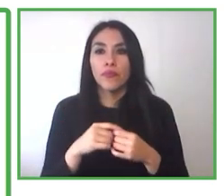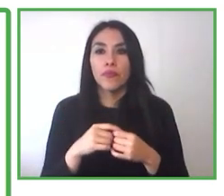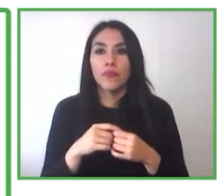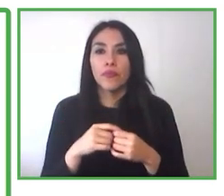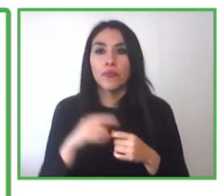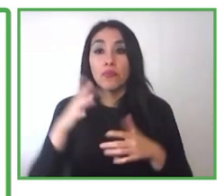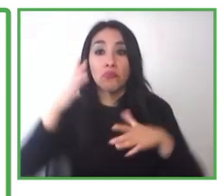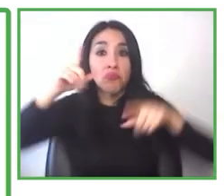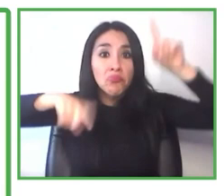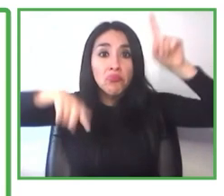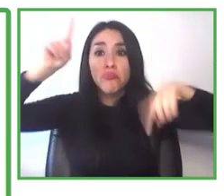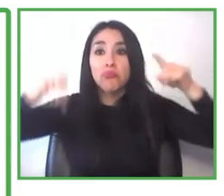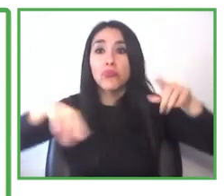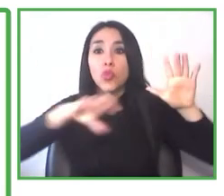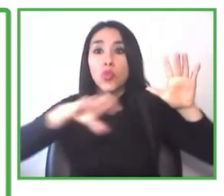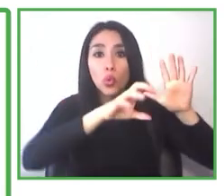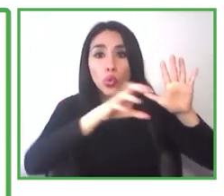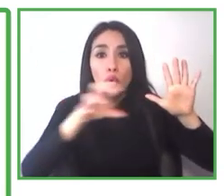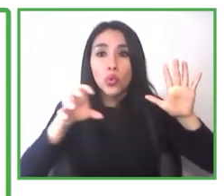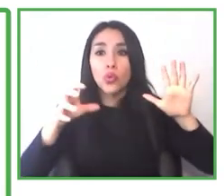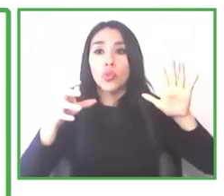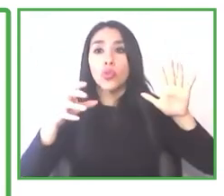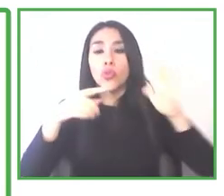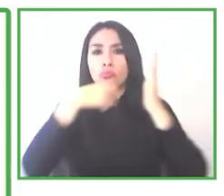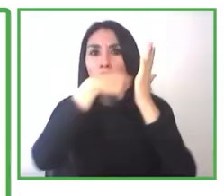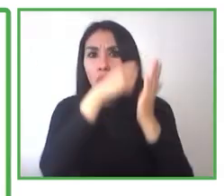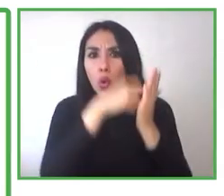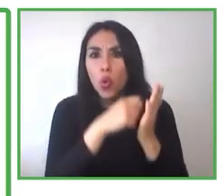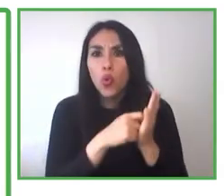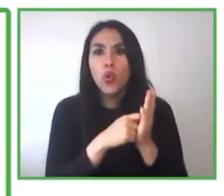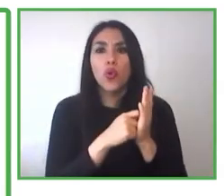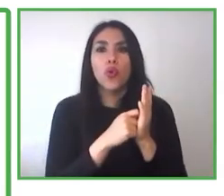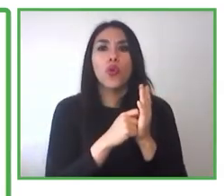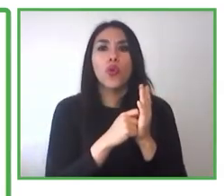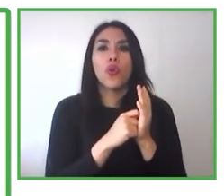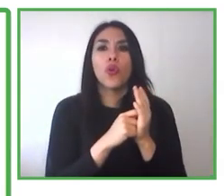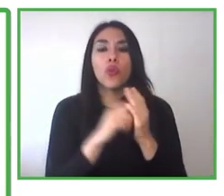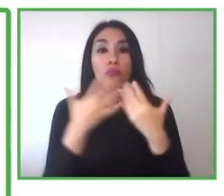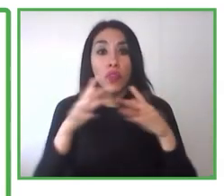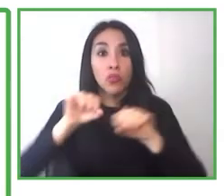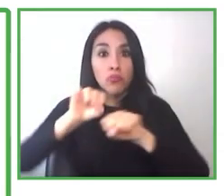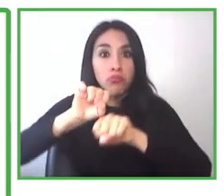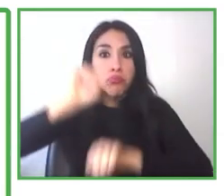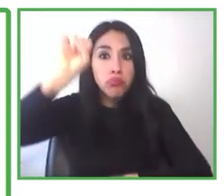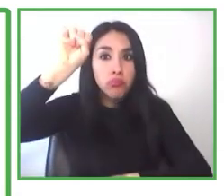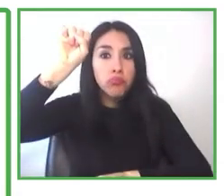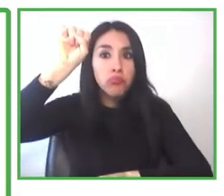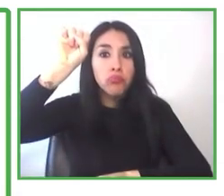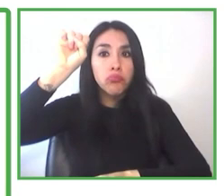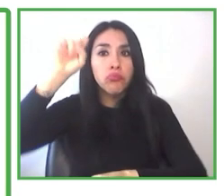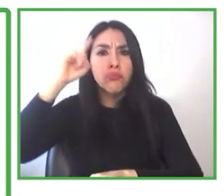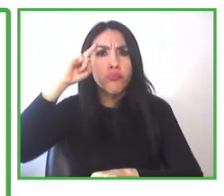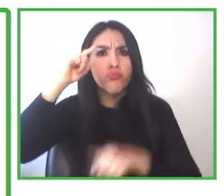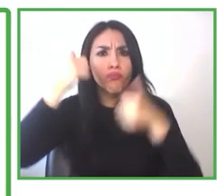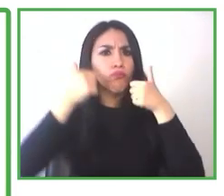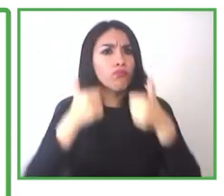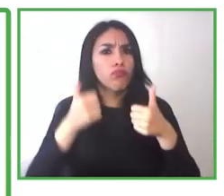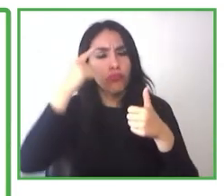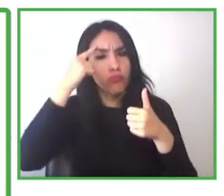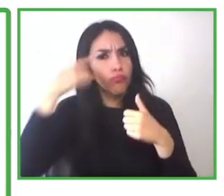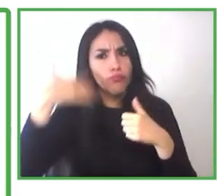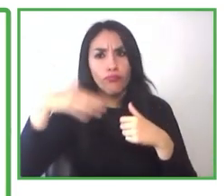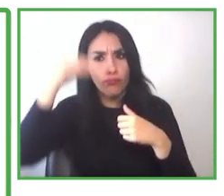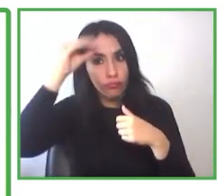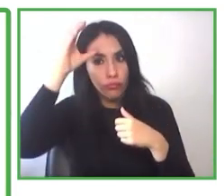Certificación de Competencias Laborales, que son los que se acreditan ante Chile Valora para evaluar en esos perfiles